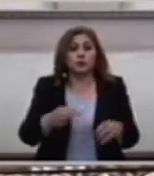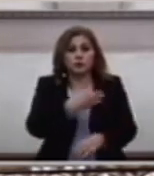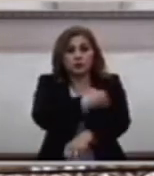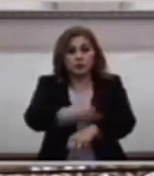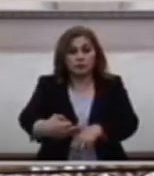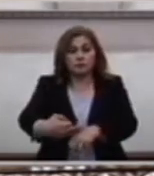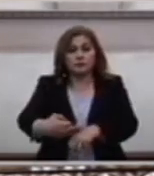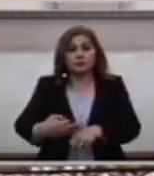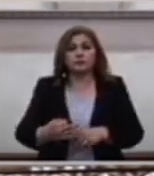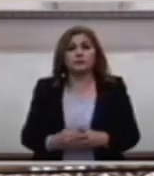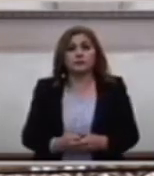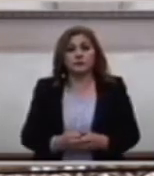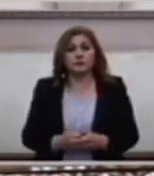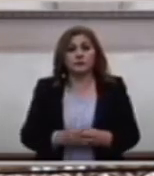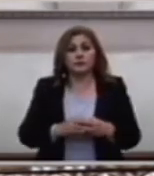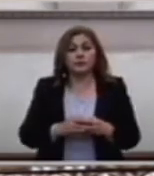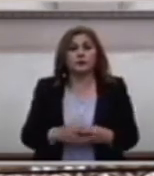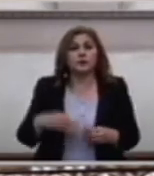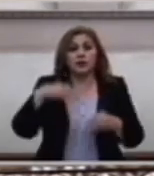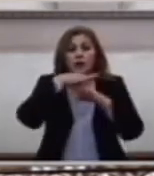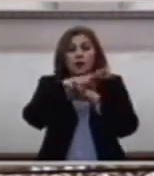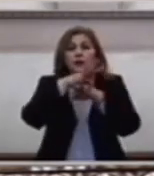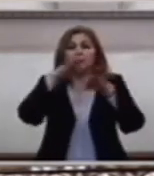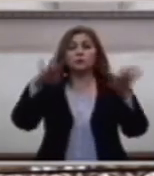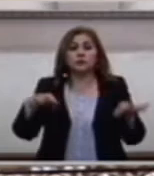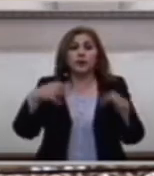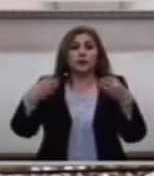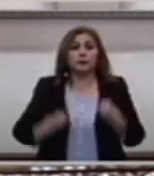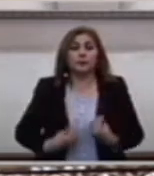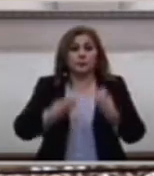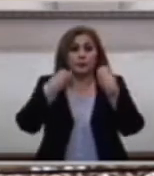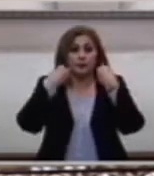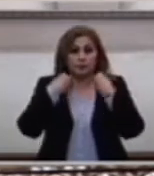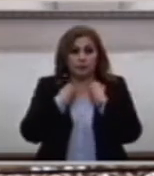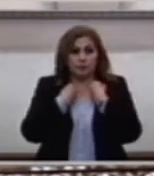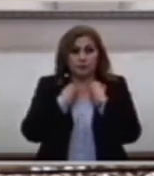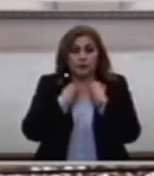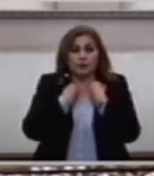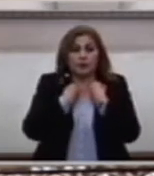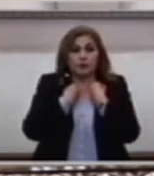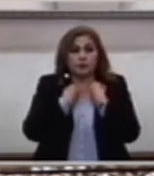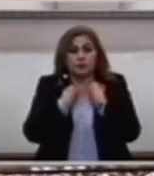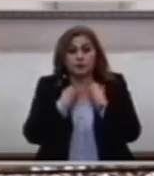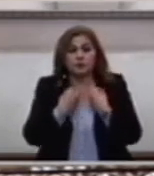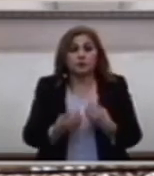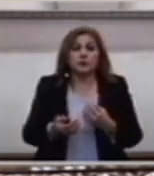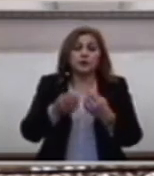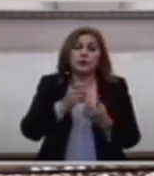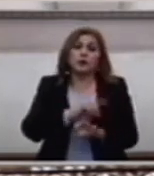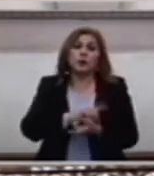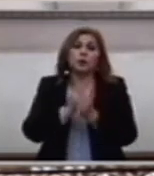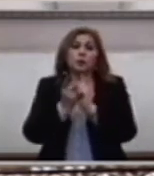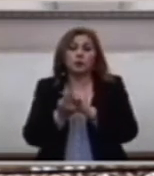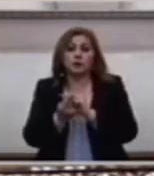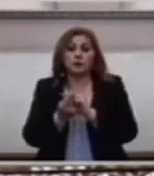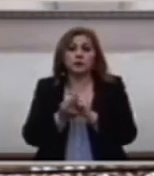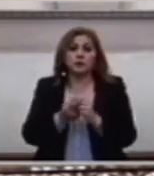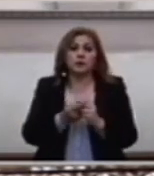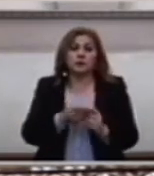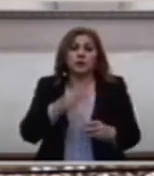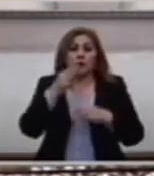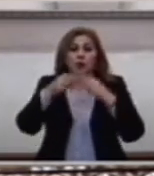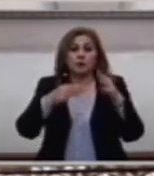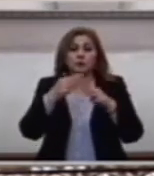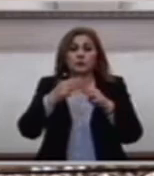Promover Vivir Y Contagiar Al Mundo Con La Alegría Del